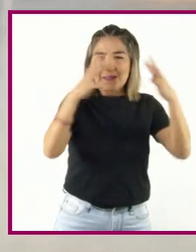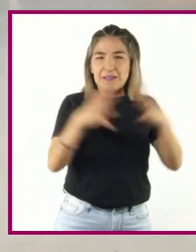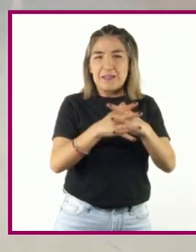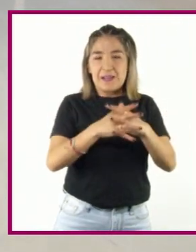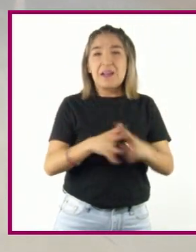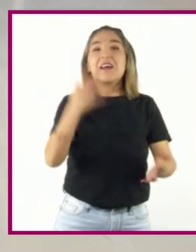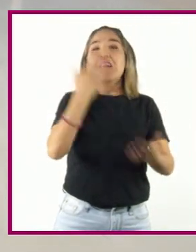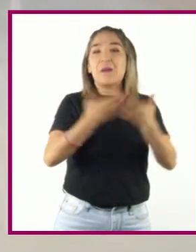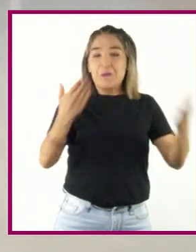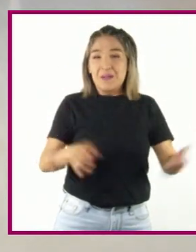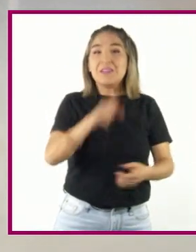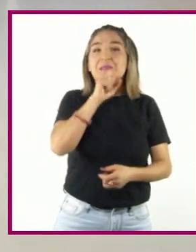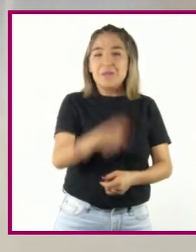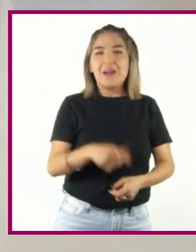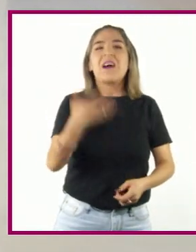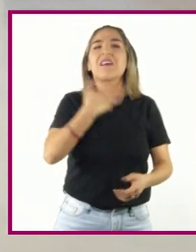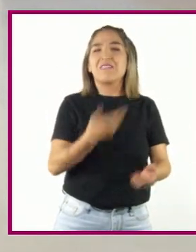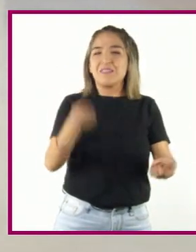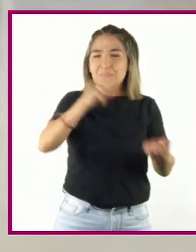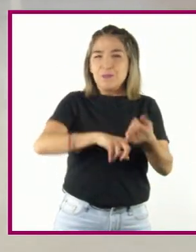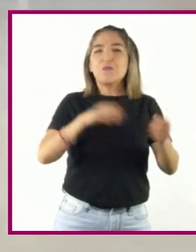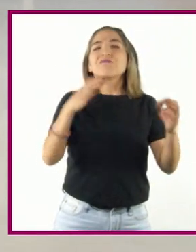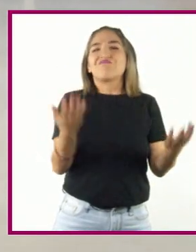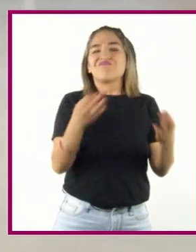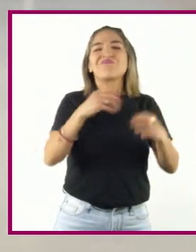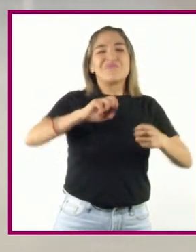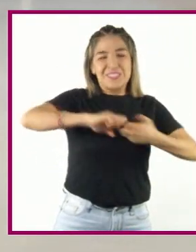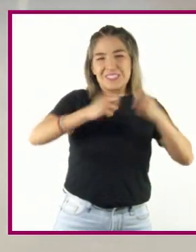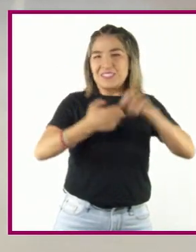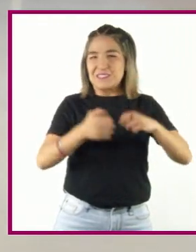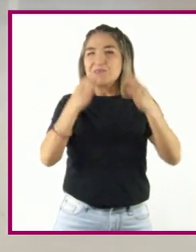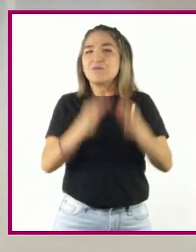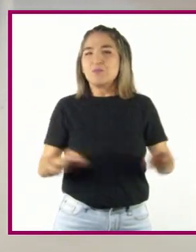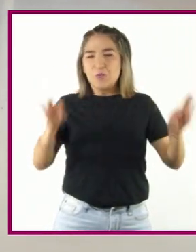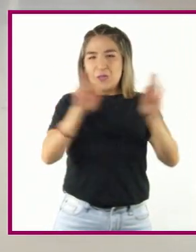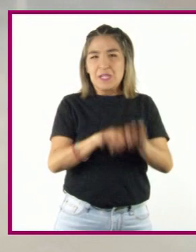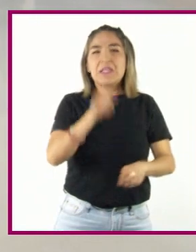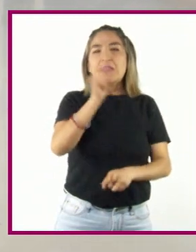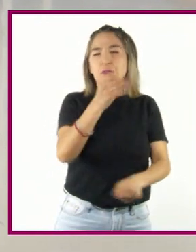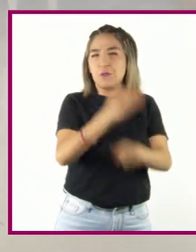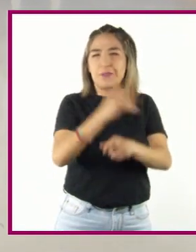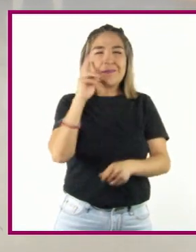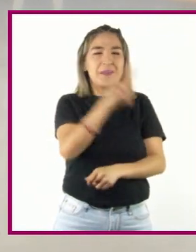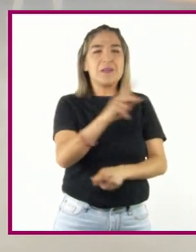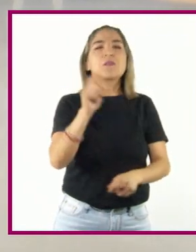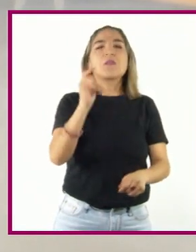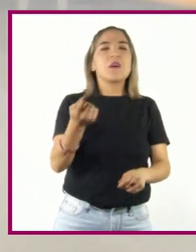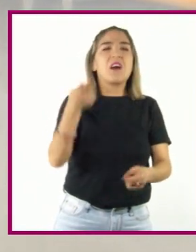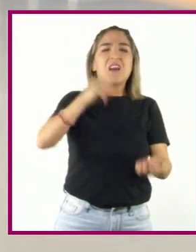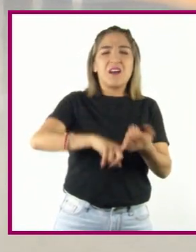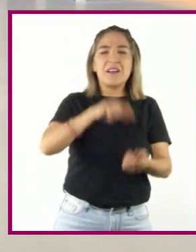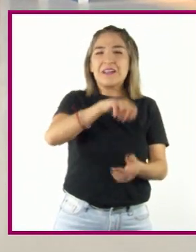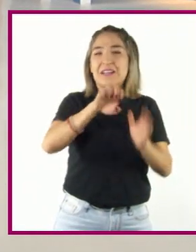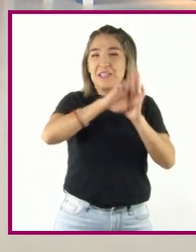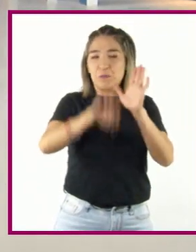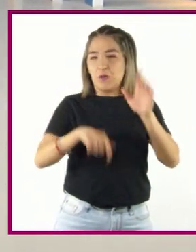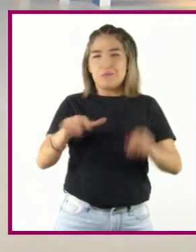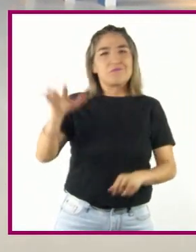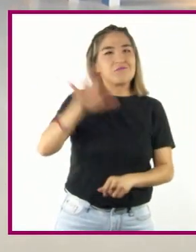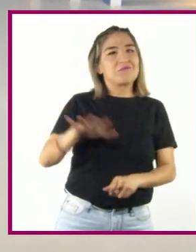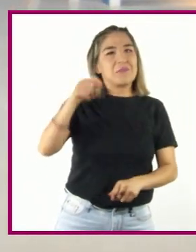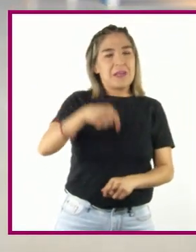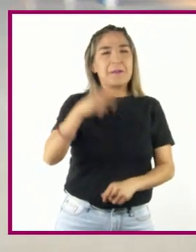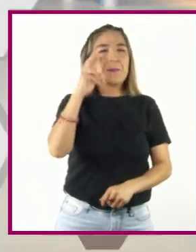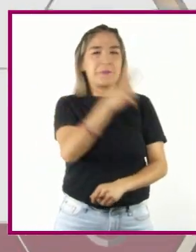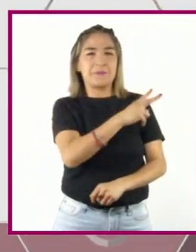aún así existen tensiones muy importantes. Veamos y escuchemos un ejemplo en nuestro continente a través del siguiente